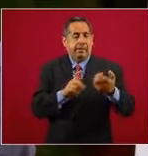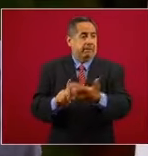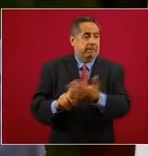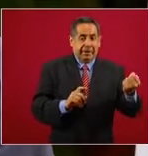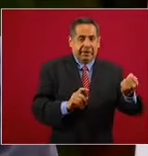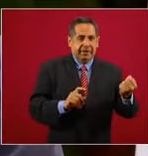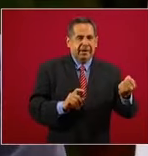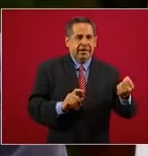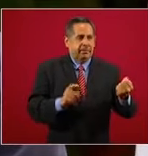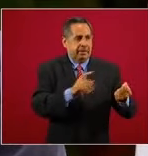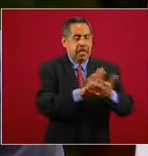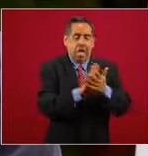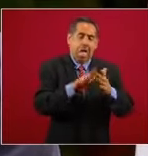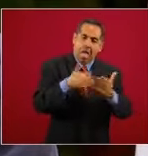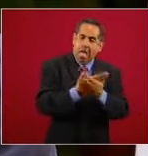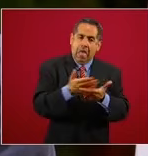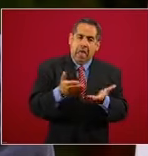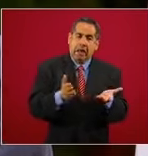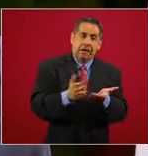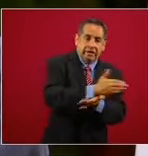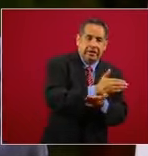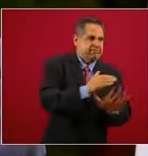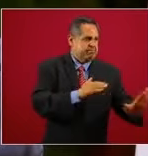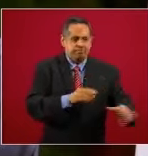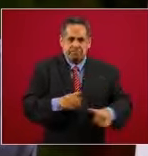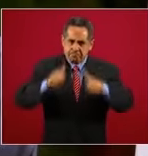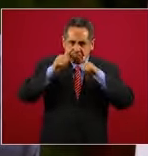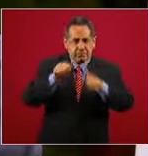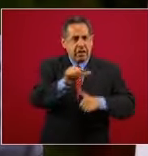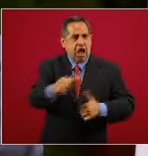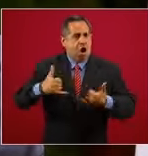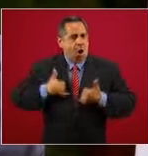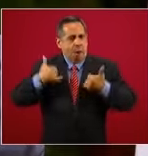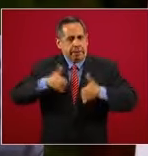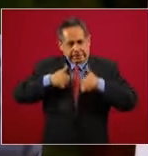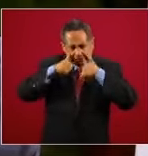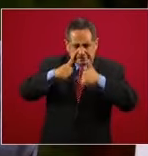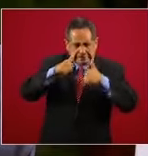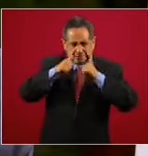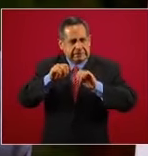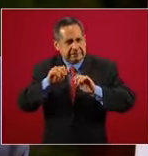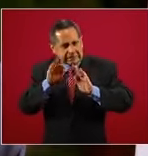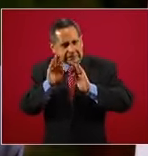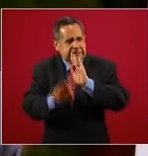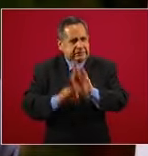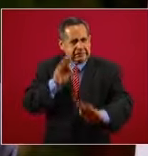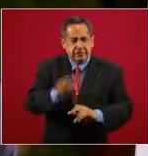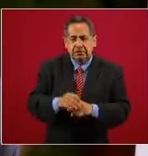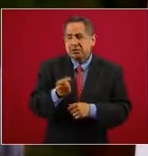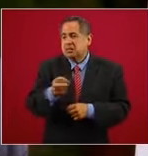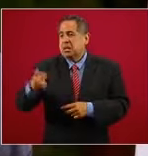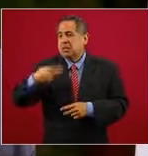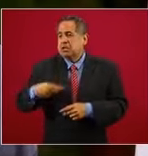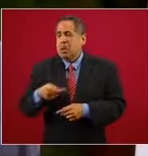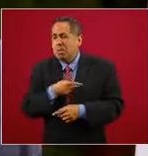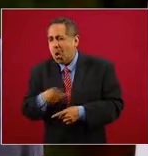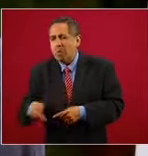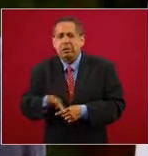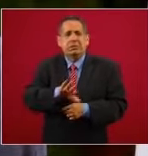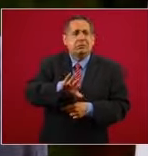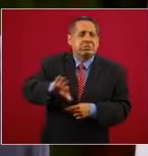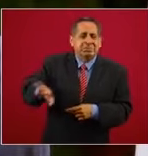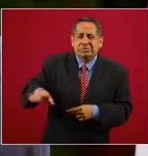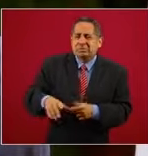especialmente jóvenes. La lucha contra la pobreza, el desempleo y la marginación va